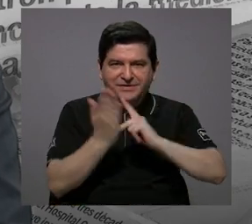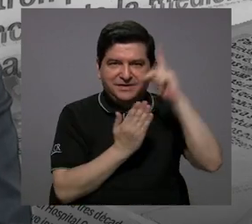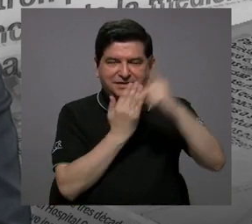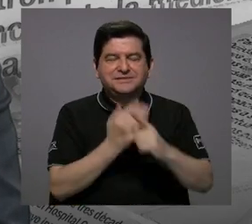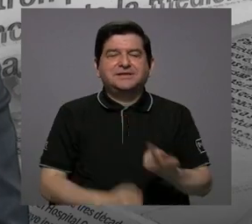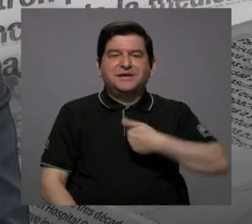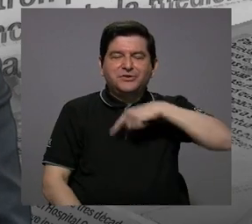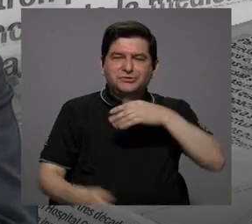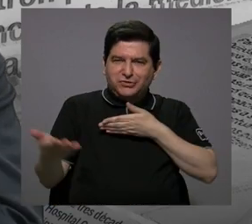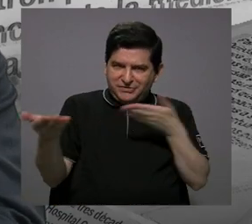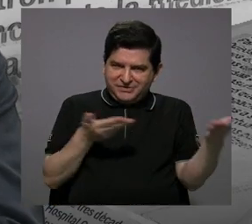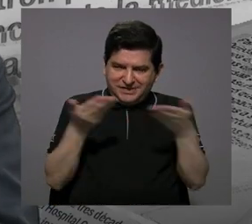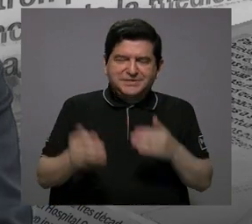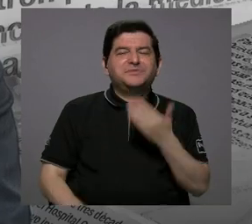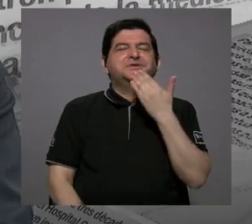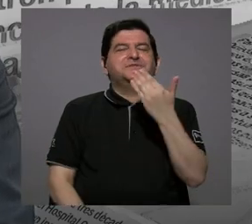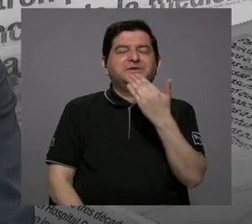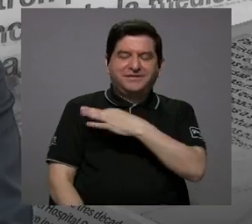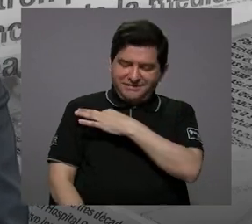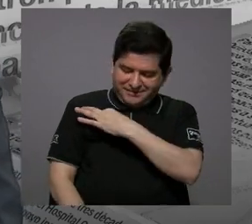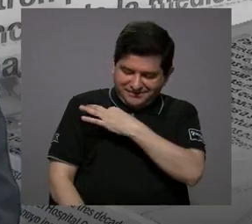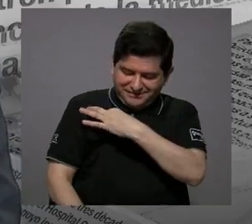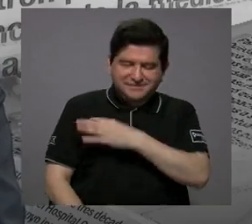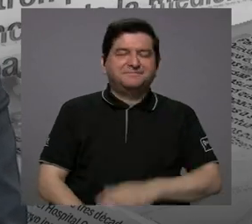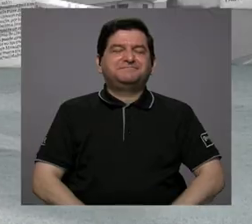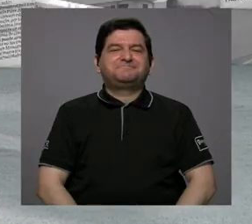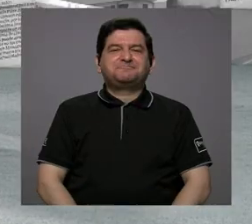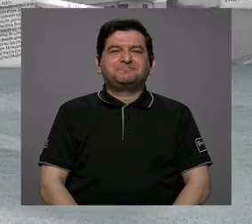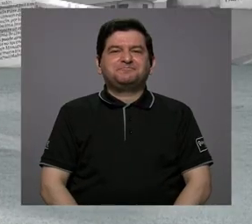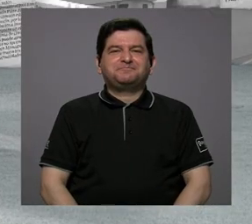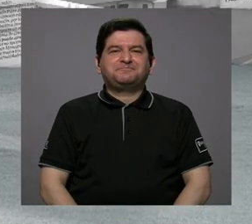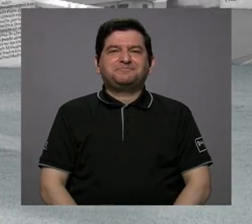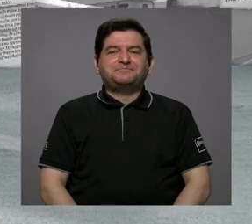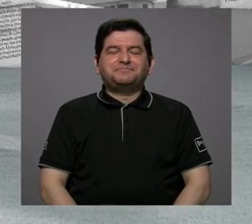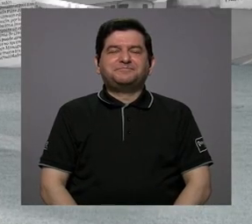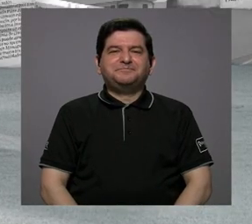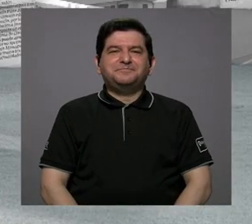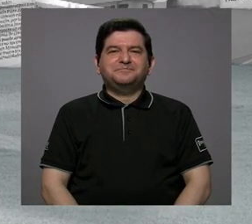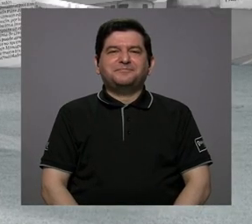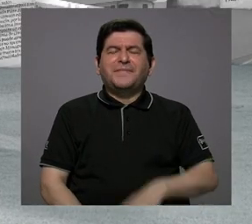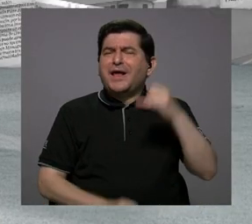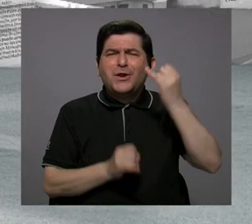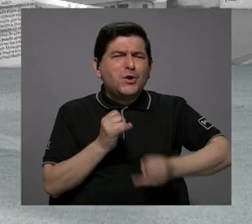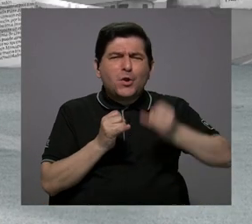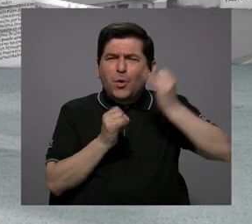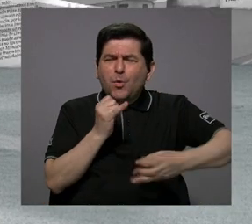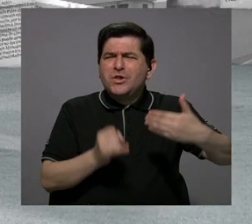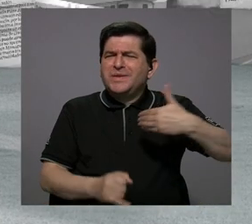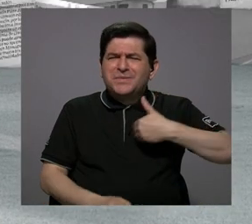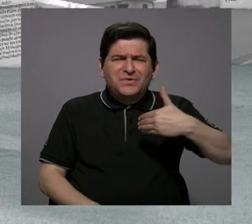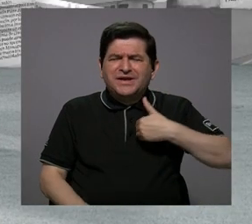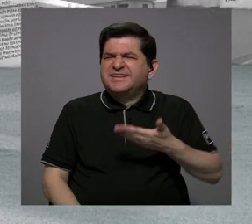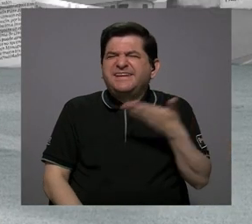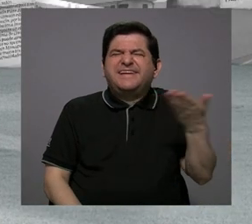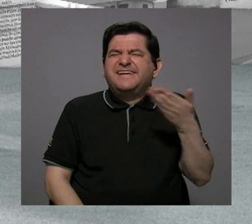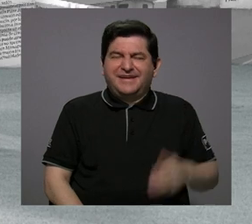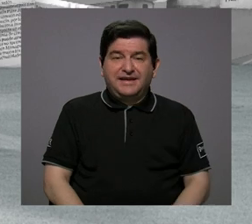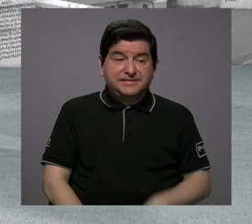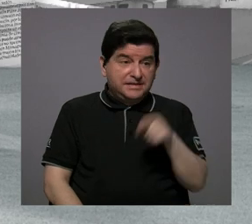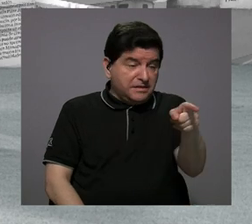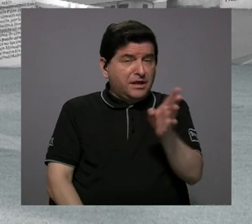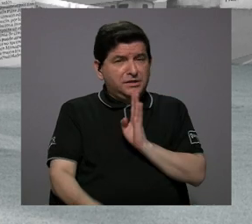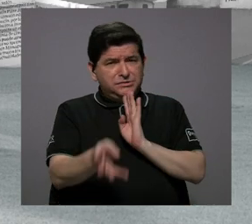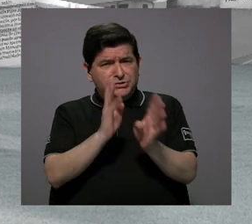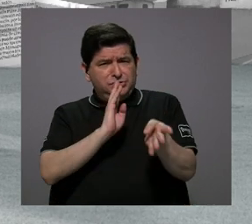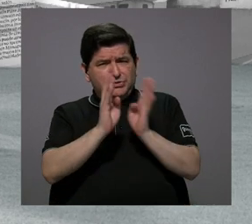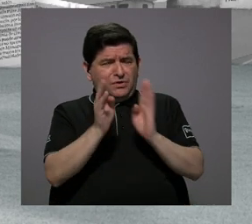para servirles y más bien muchísimas gracias por la invitación. Sí, bueno, ¿qué es lo último que tenemos? Porque de esto se viene